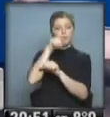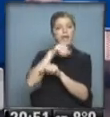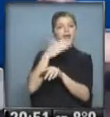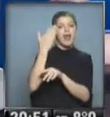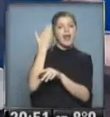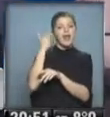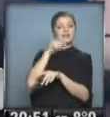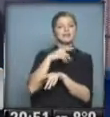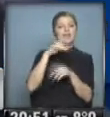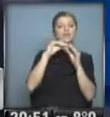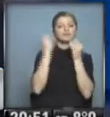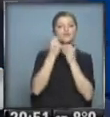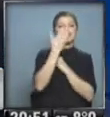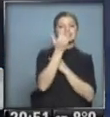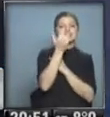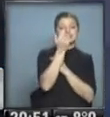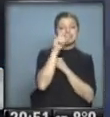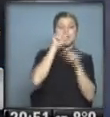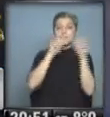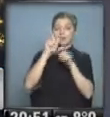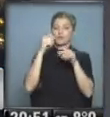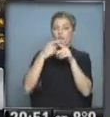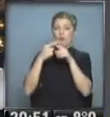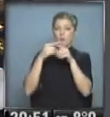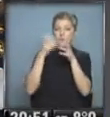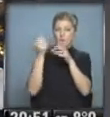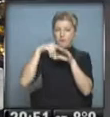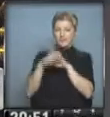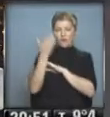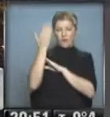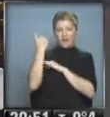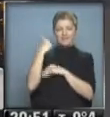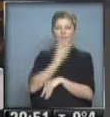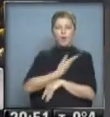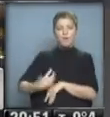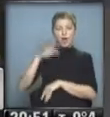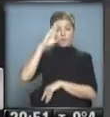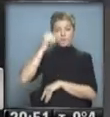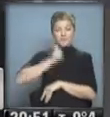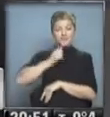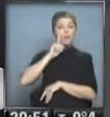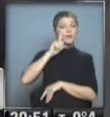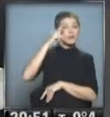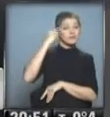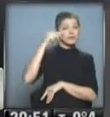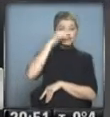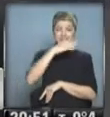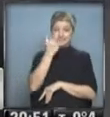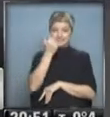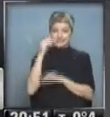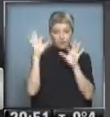a seis militantes políticos durante la última dictadura. Esto ocurrió exactamente en el año 1976